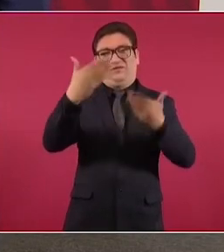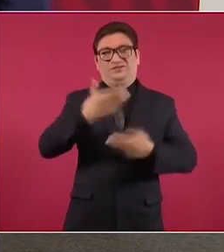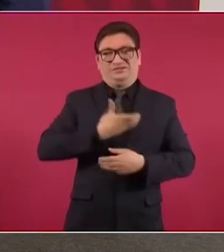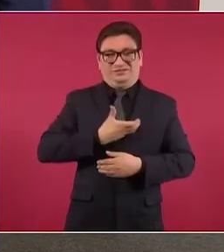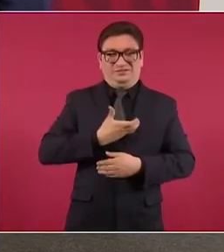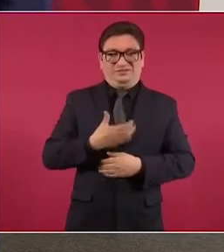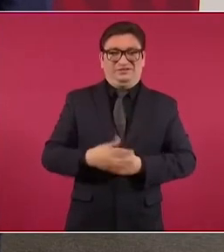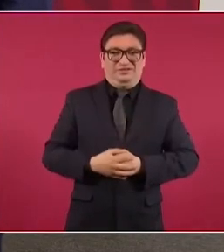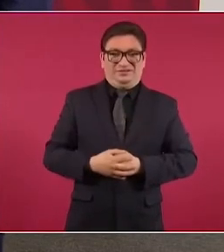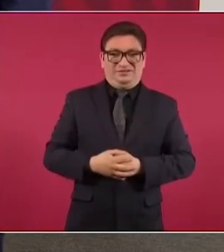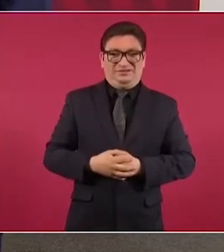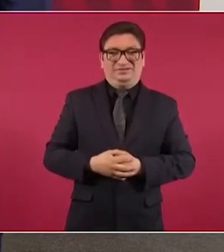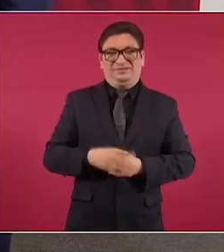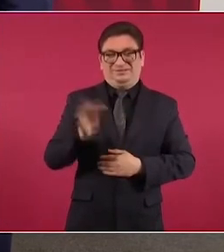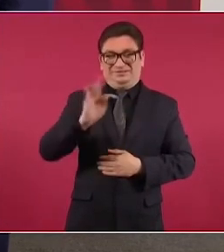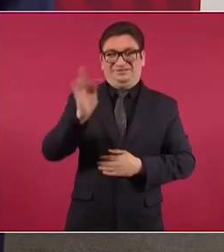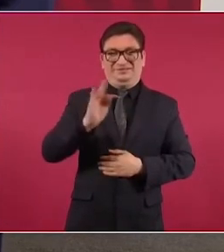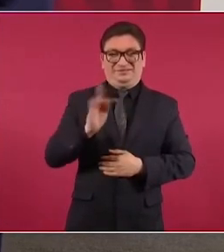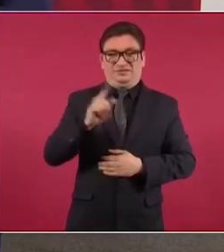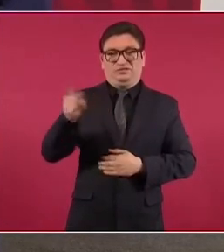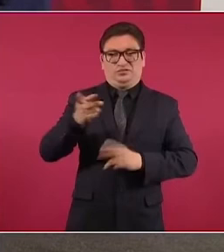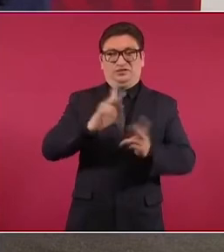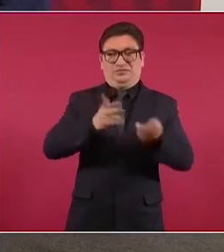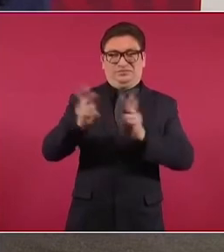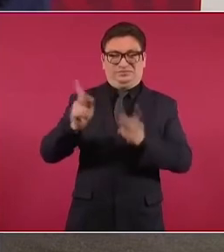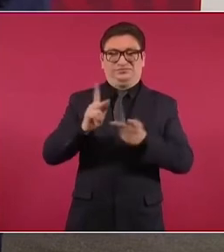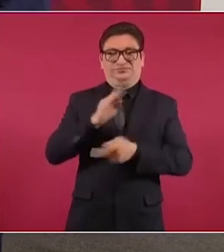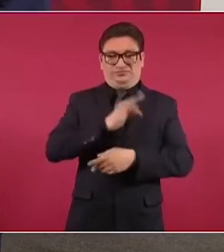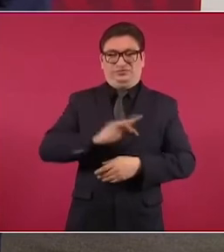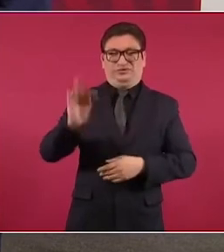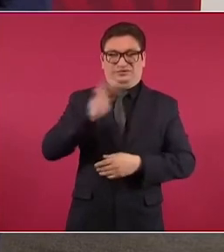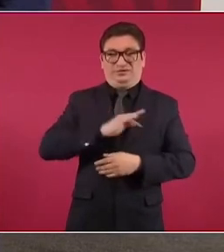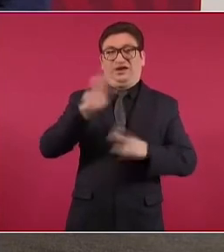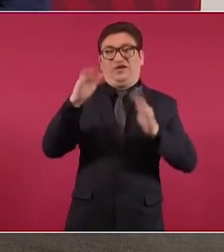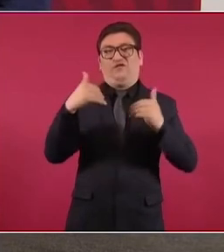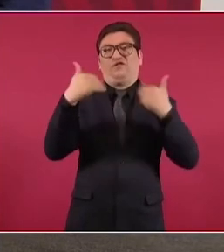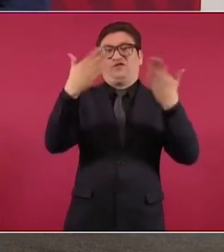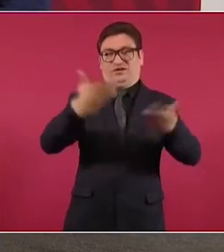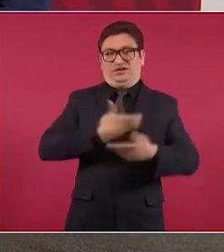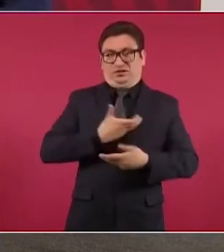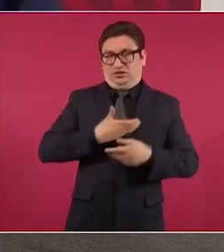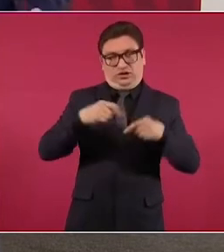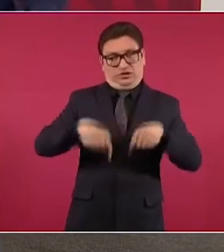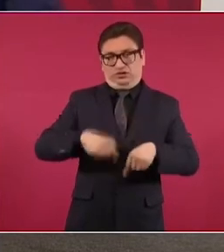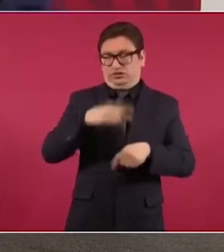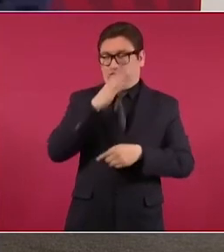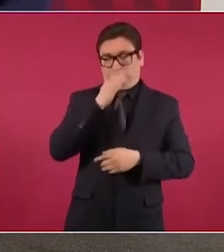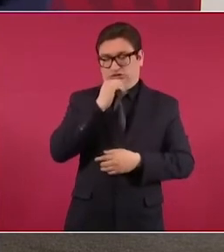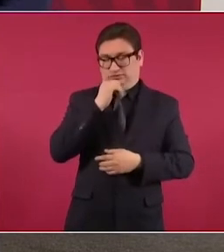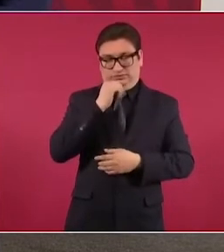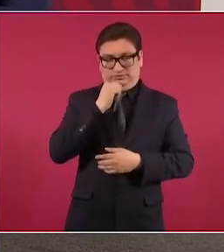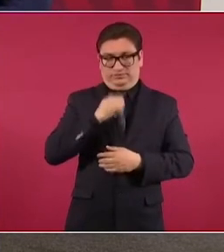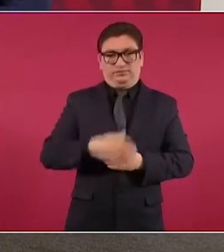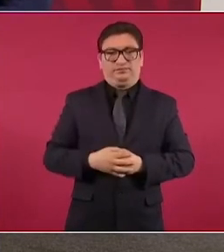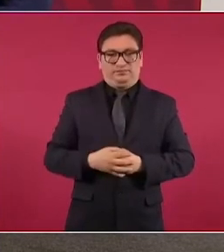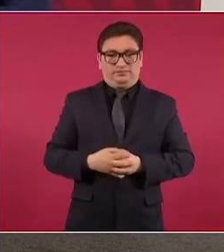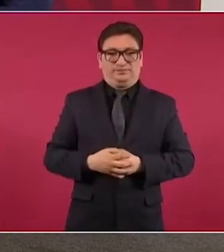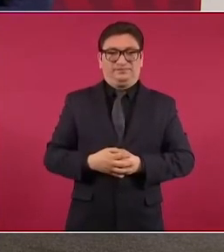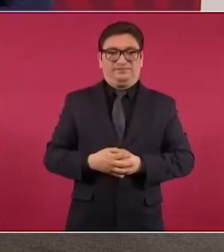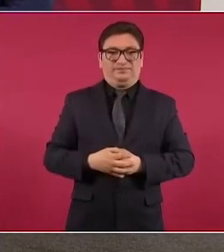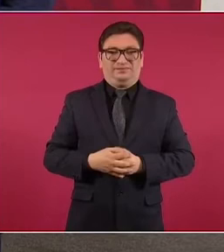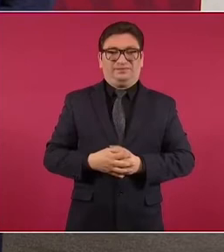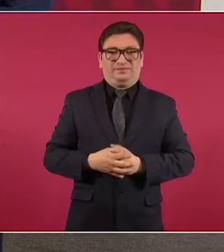En el Zócalo. Ya puedes, ya, allá afuera. Pero aquí no se puede hablar de eso. Este,